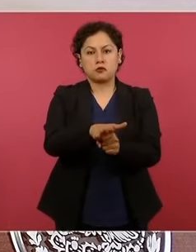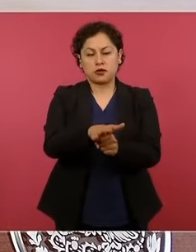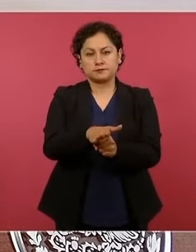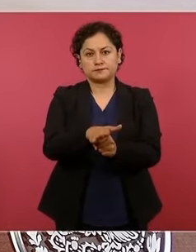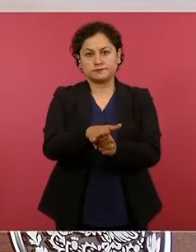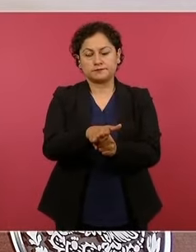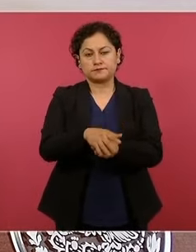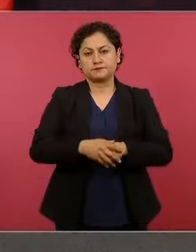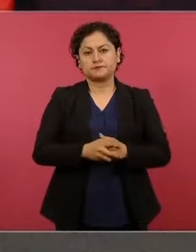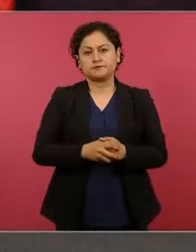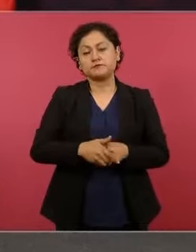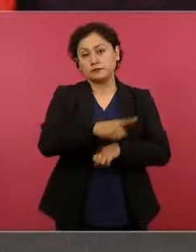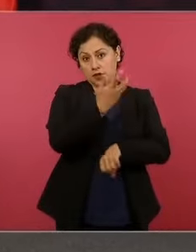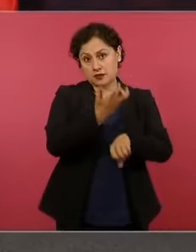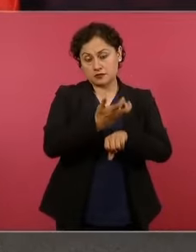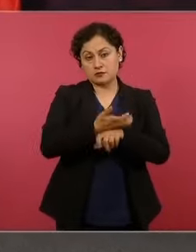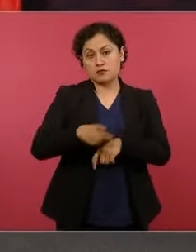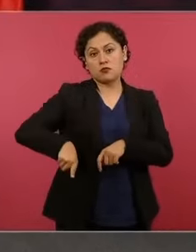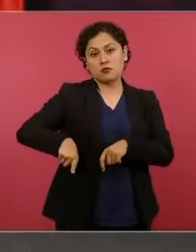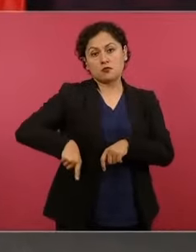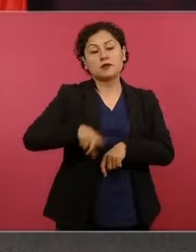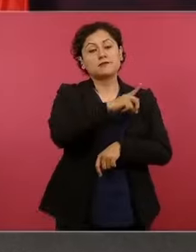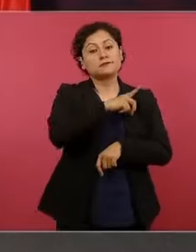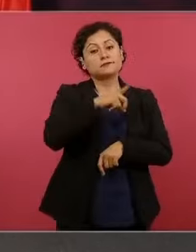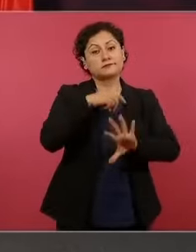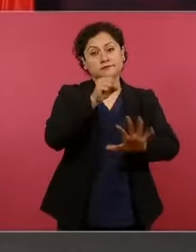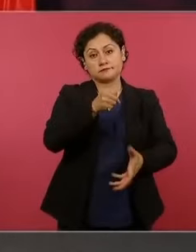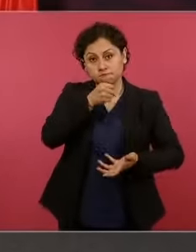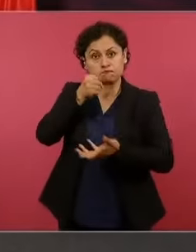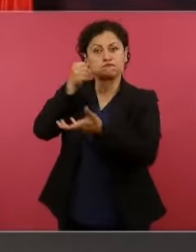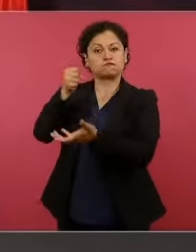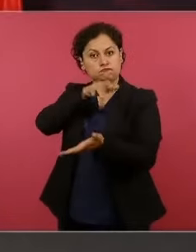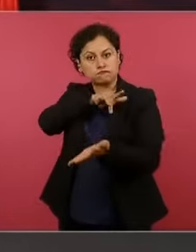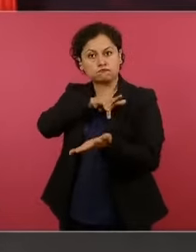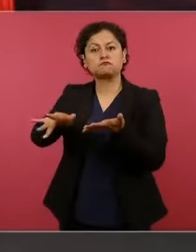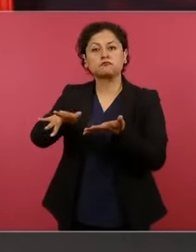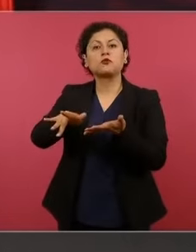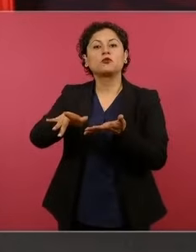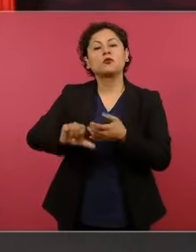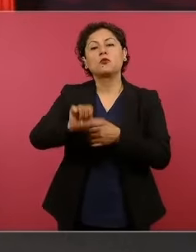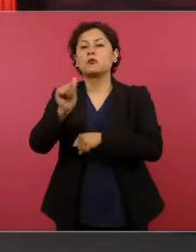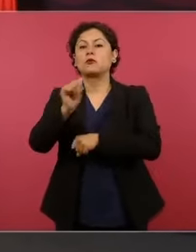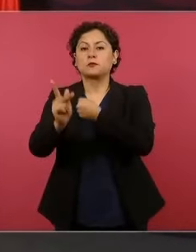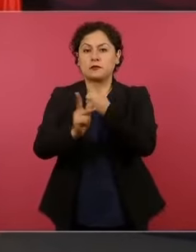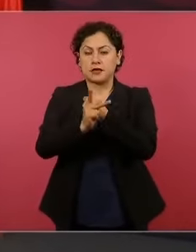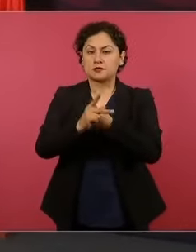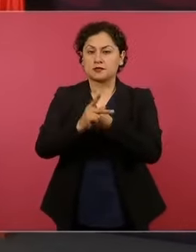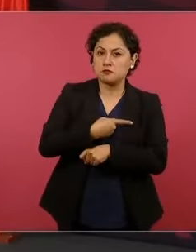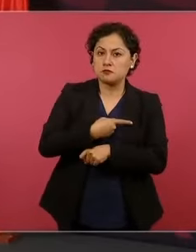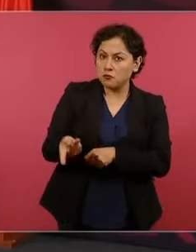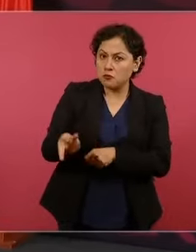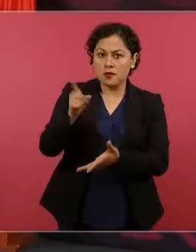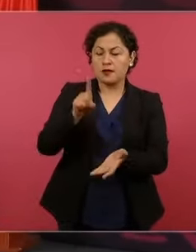gobierno de Estados Unidos a países pobres de